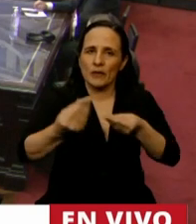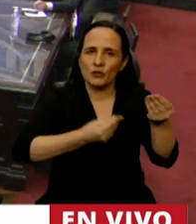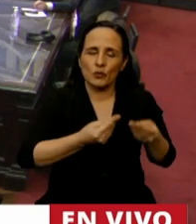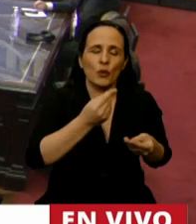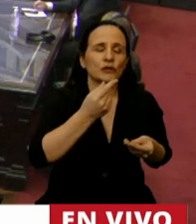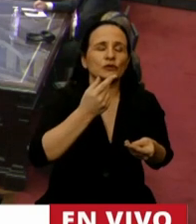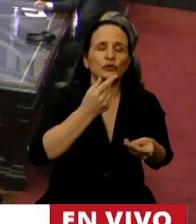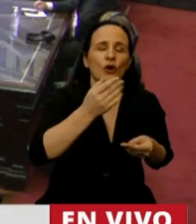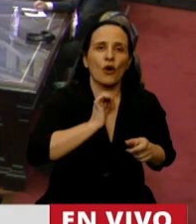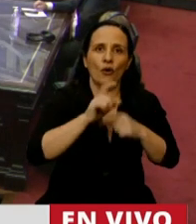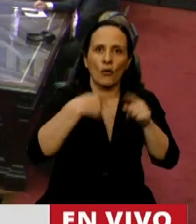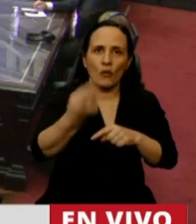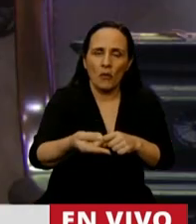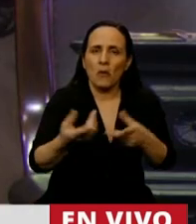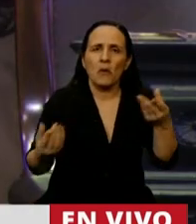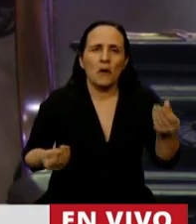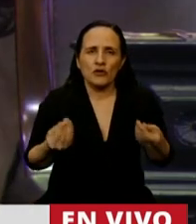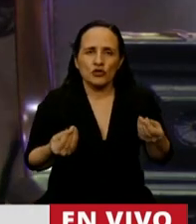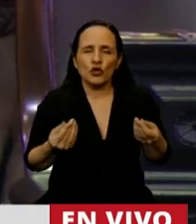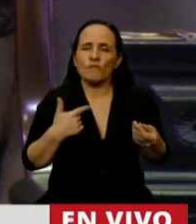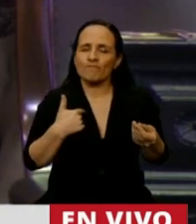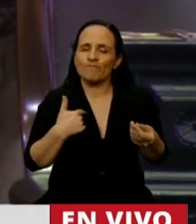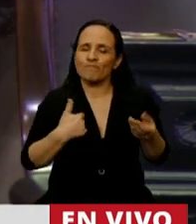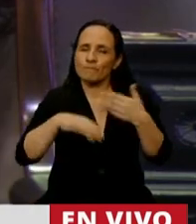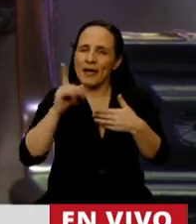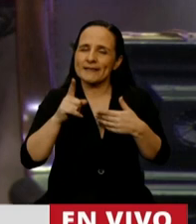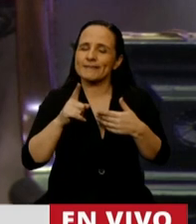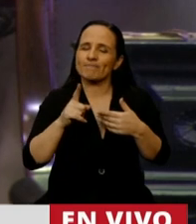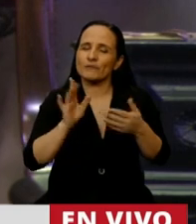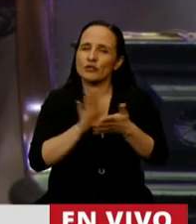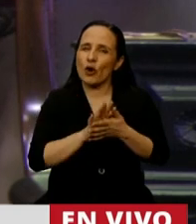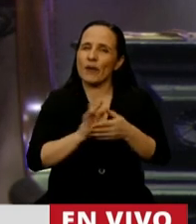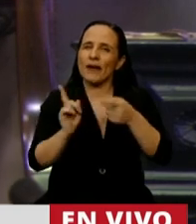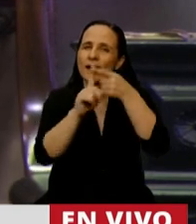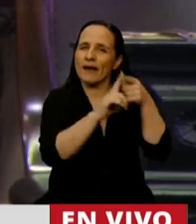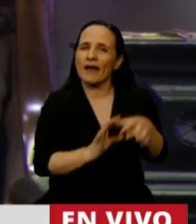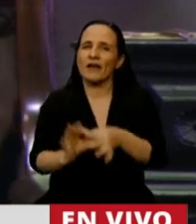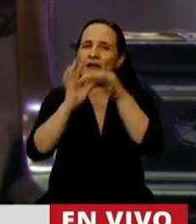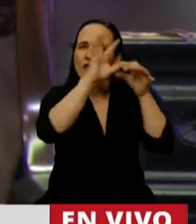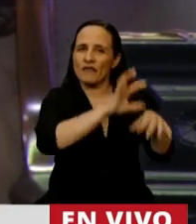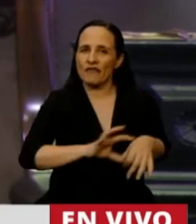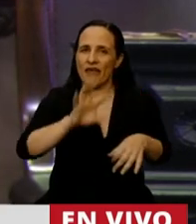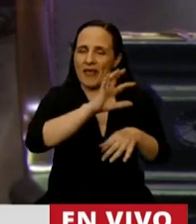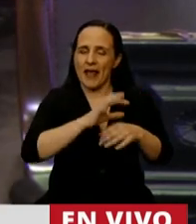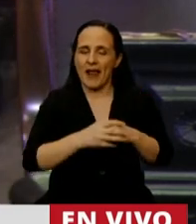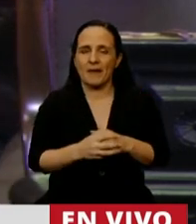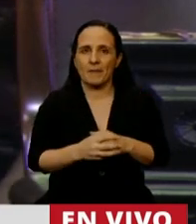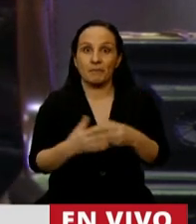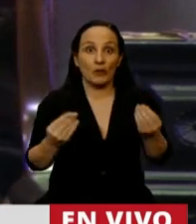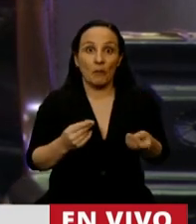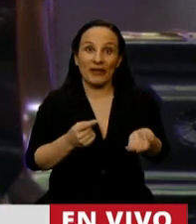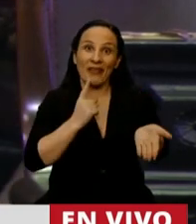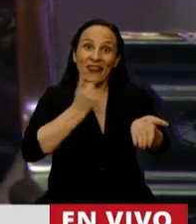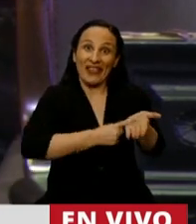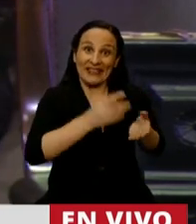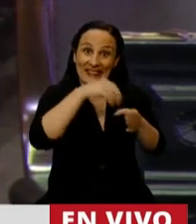desde una mirada, desde una perspectiva de las relaciones federales. Porque ciertamente con el dictamen en